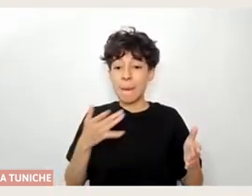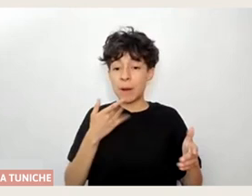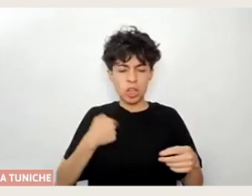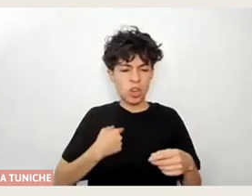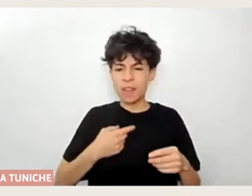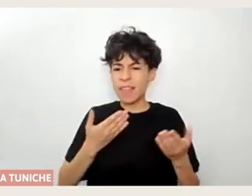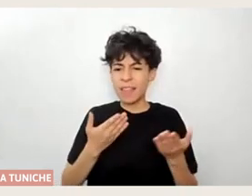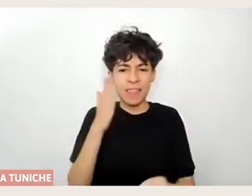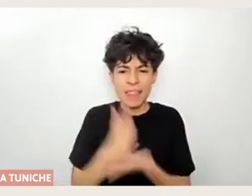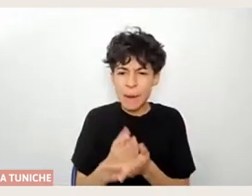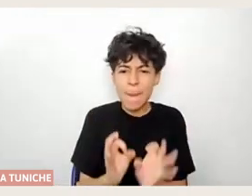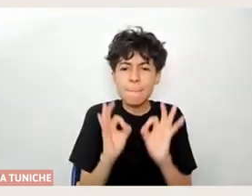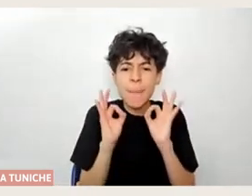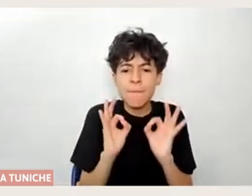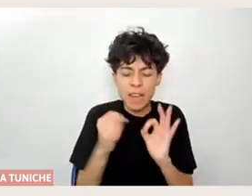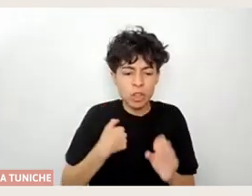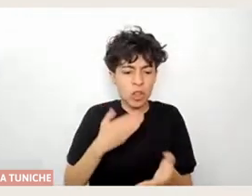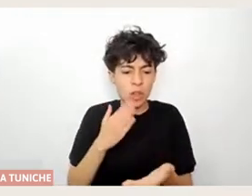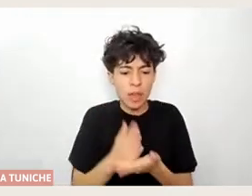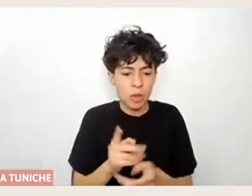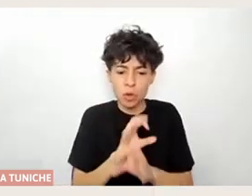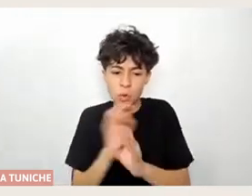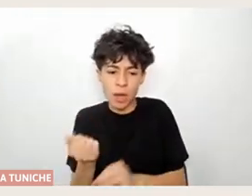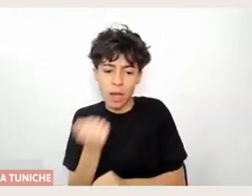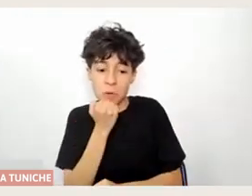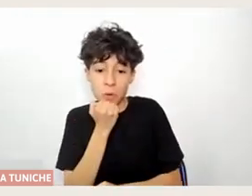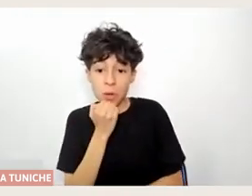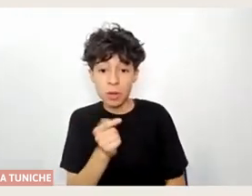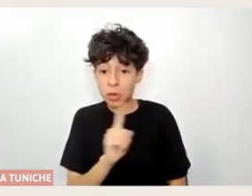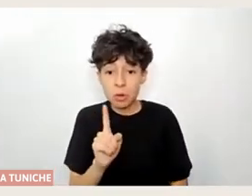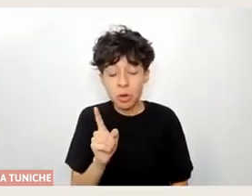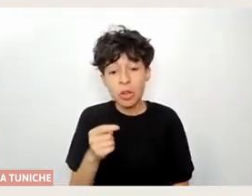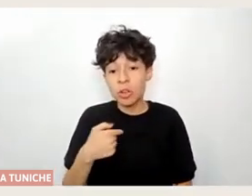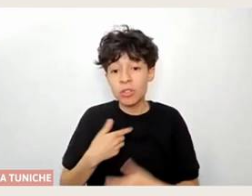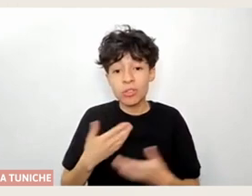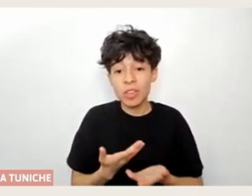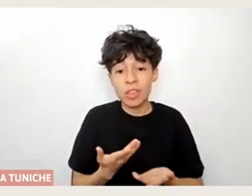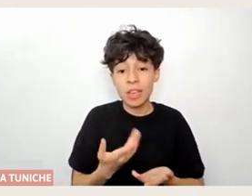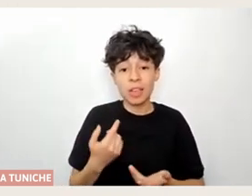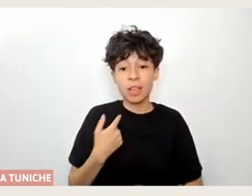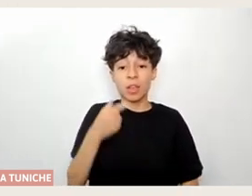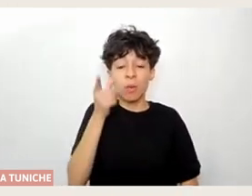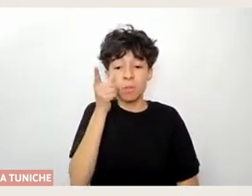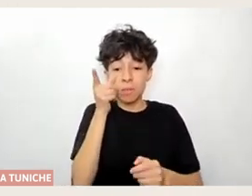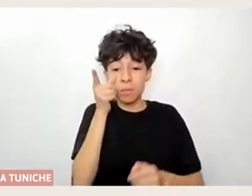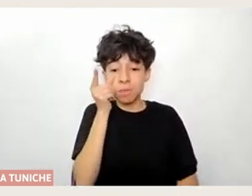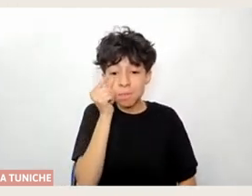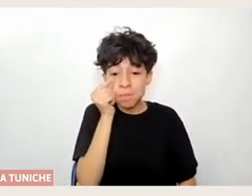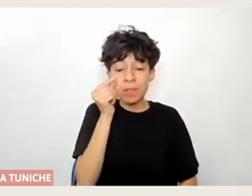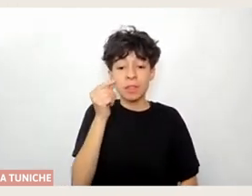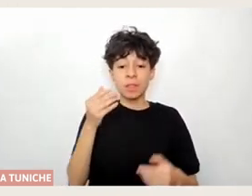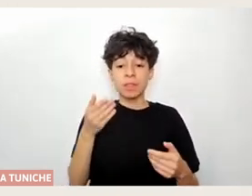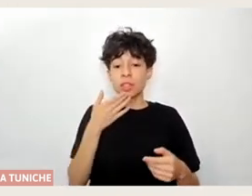y poder decir, bueno, veo con un ojo, tengo estrabismo, soy delgada, a veces